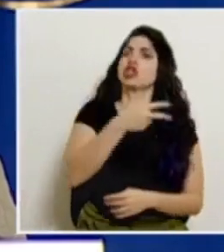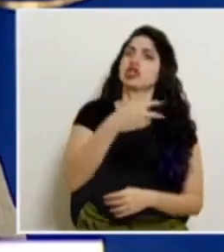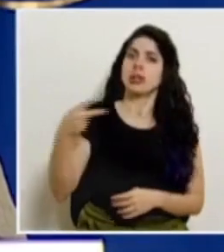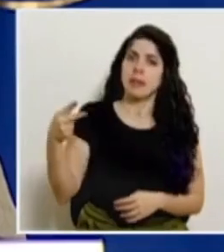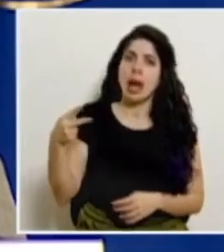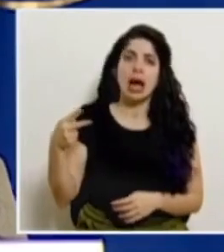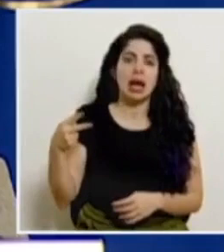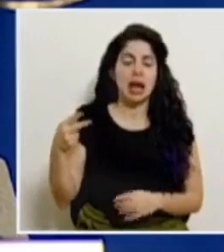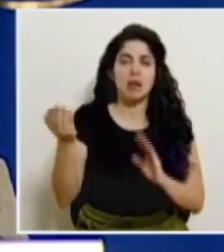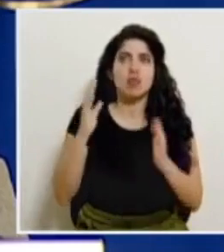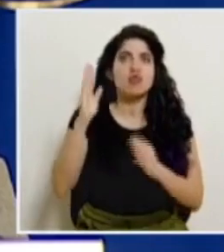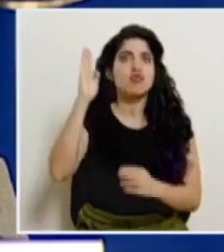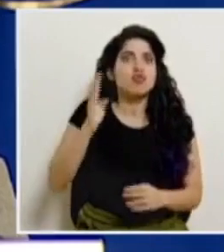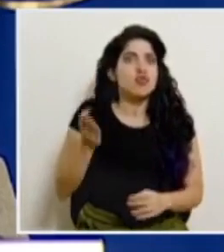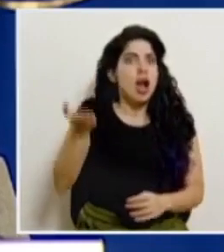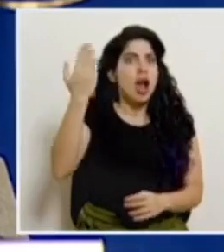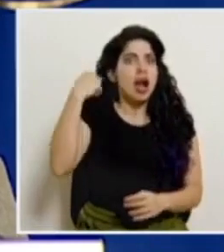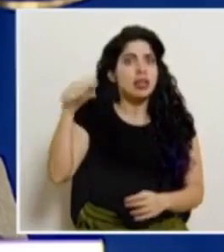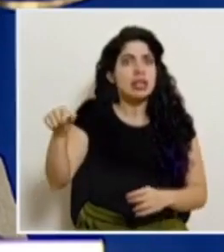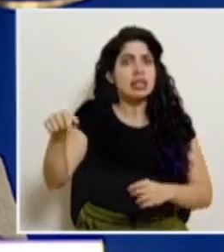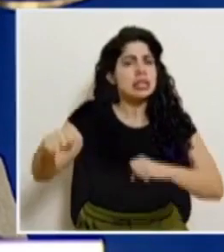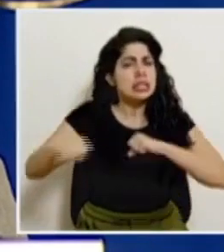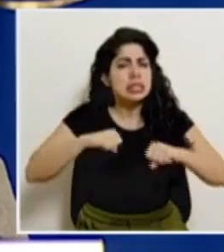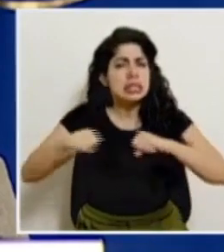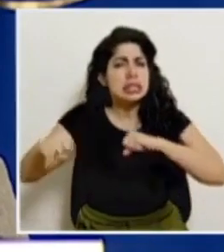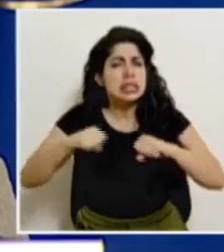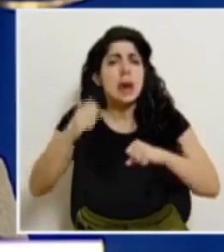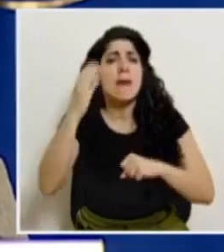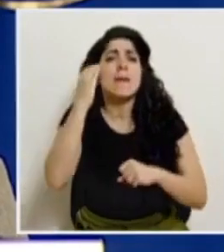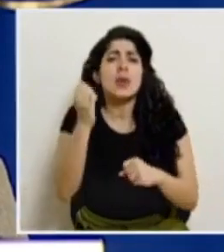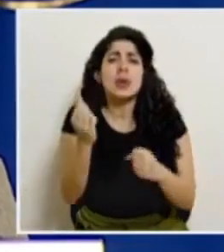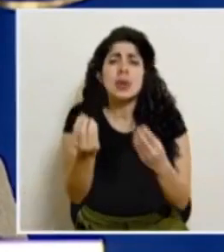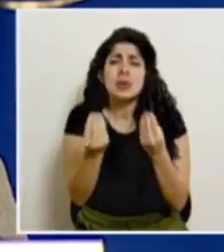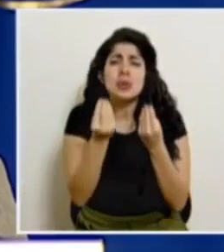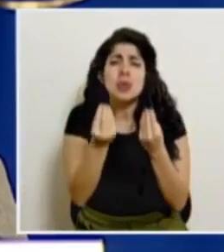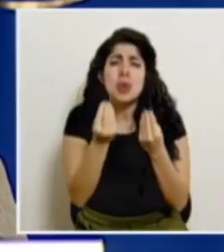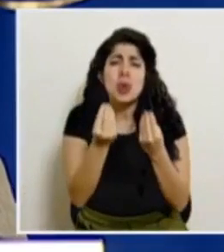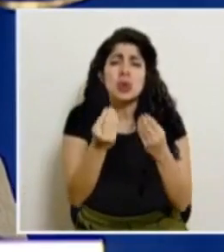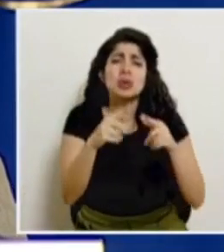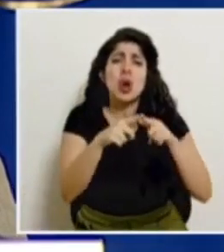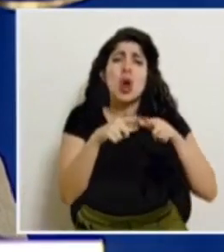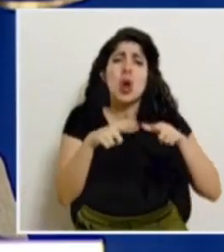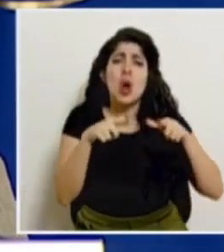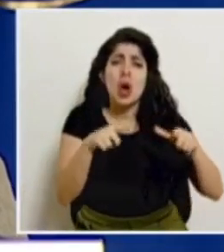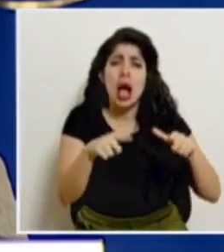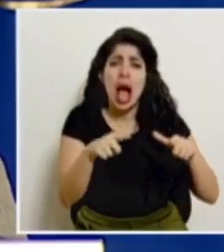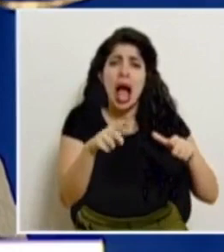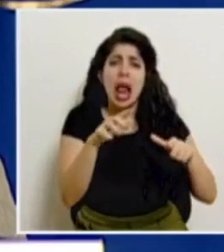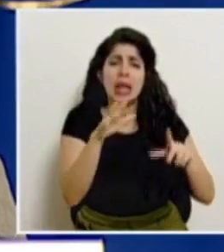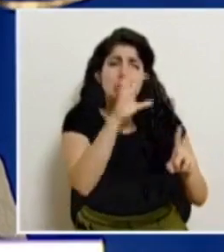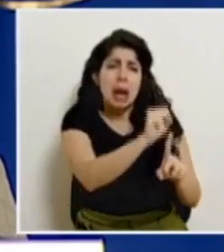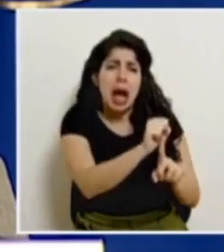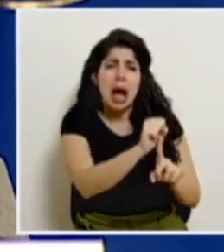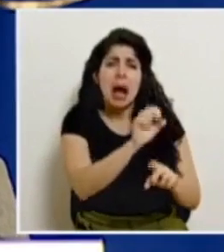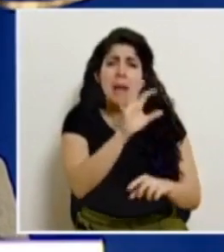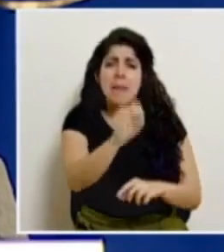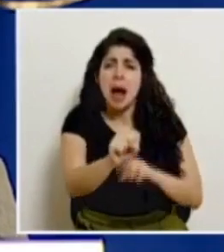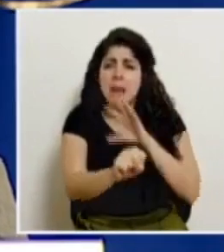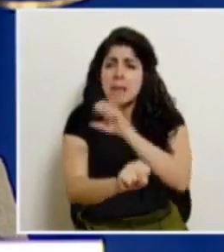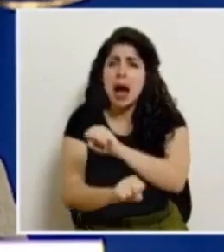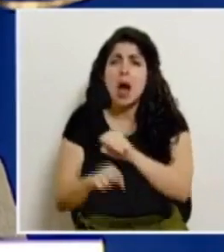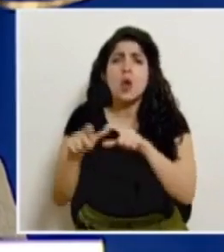sin precedentes en relación con la cantidad de locales que se han identificado con